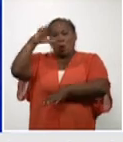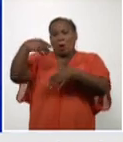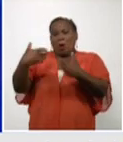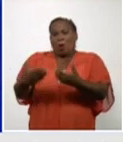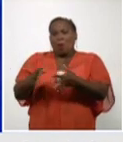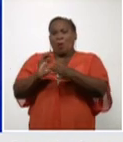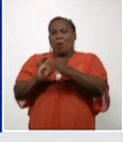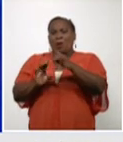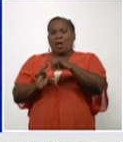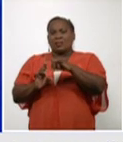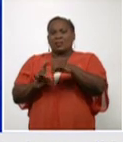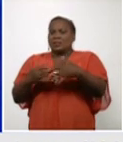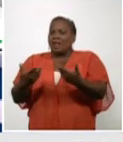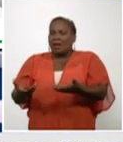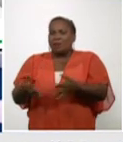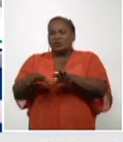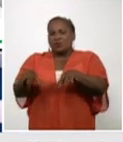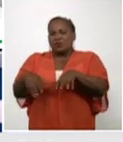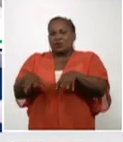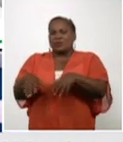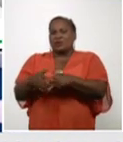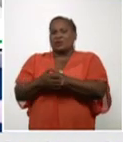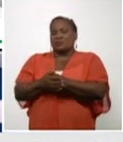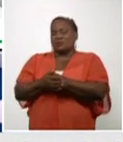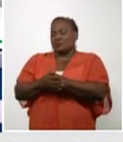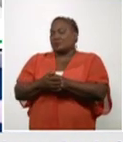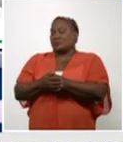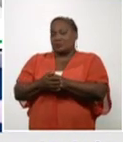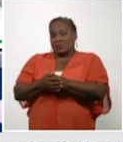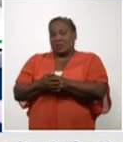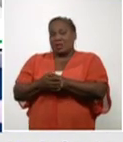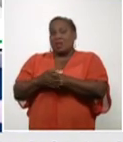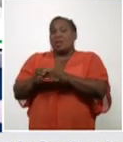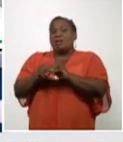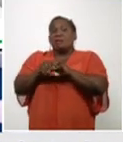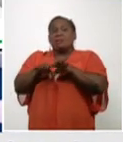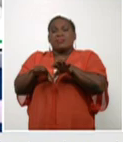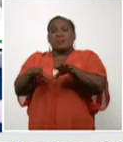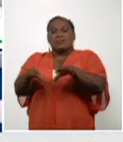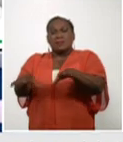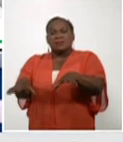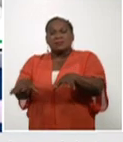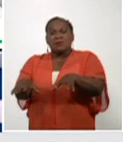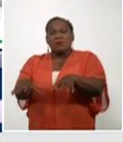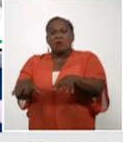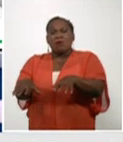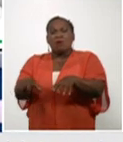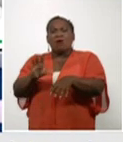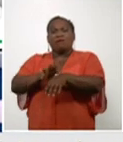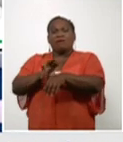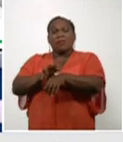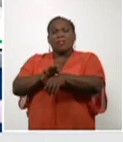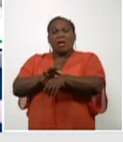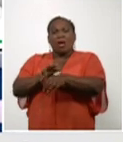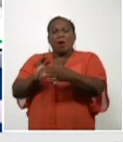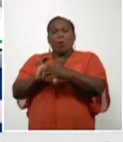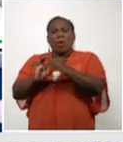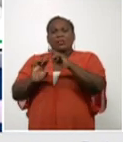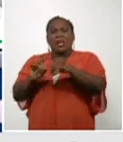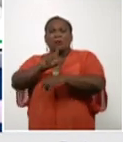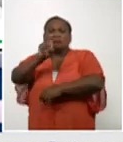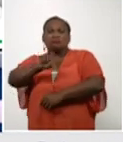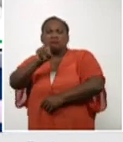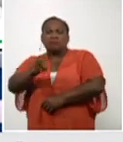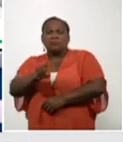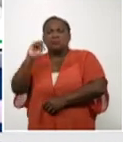en el Alto Oriente Cubano. Así es Miguel, la dispersión de la enfermedad en estos momentos en Guantánamo sabemos que se debe